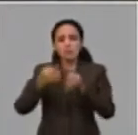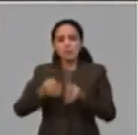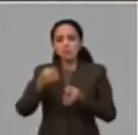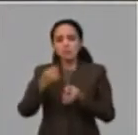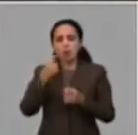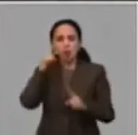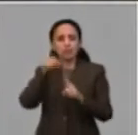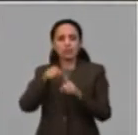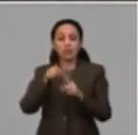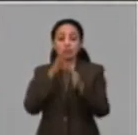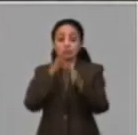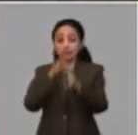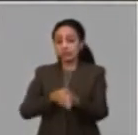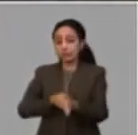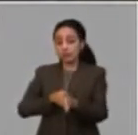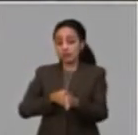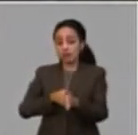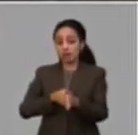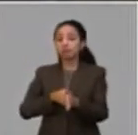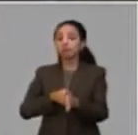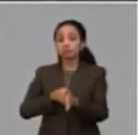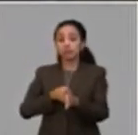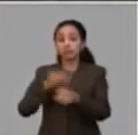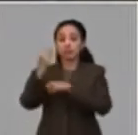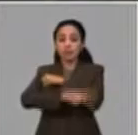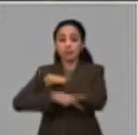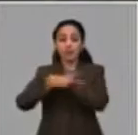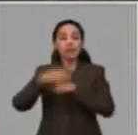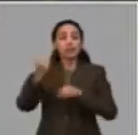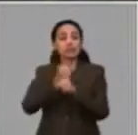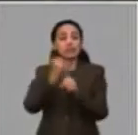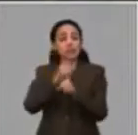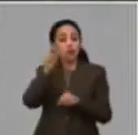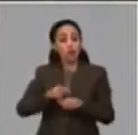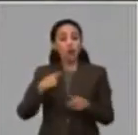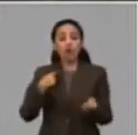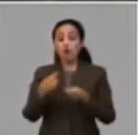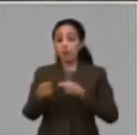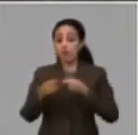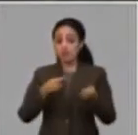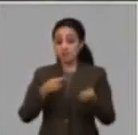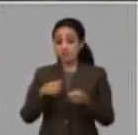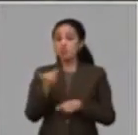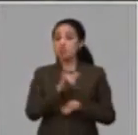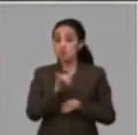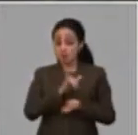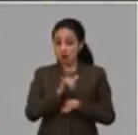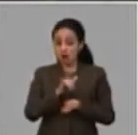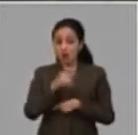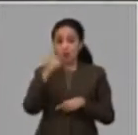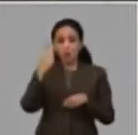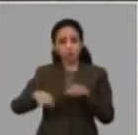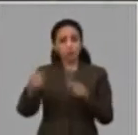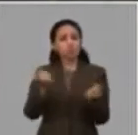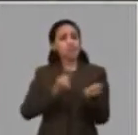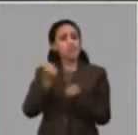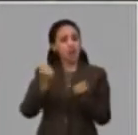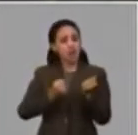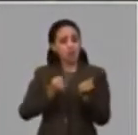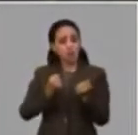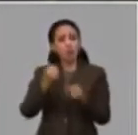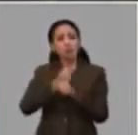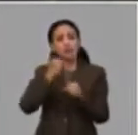el orden en el país, los trabajadores de comercio también, los trabajadores del banco, o hay un grupo de